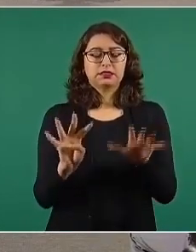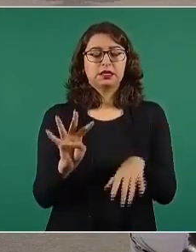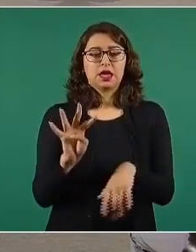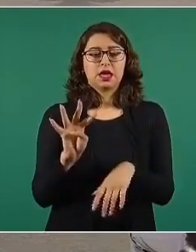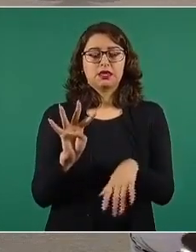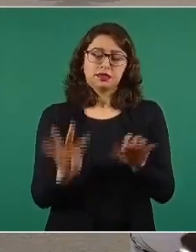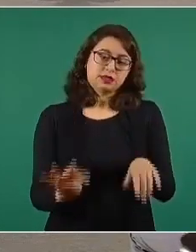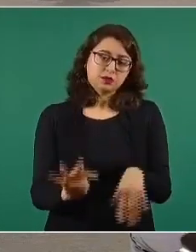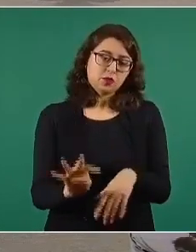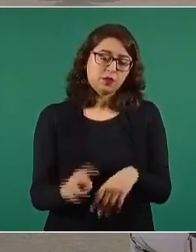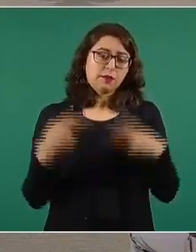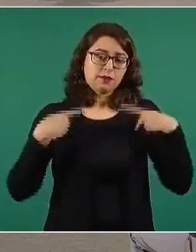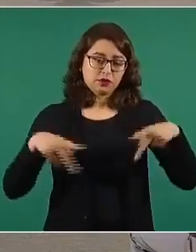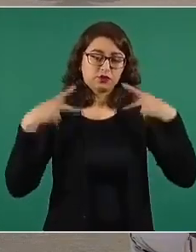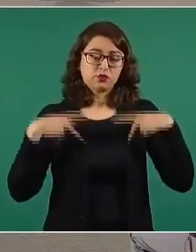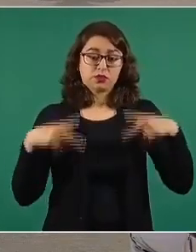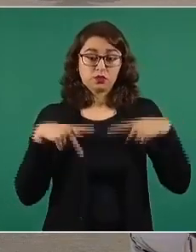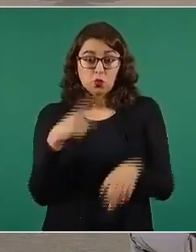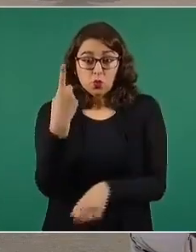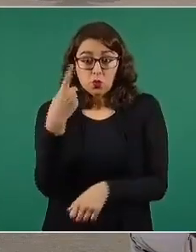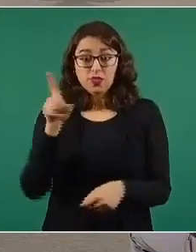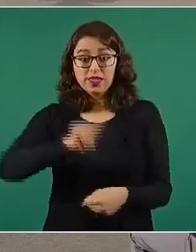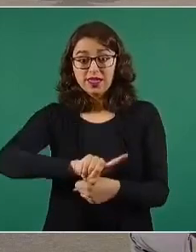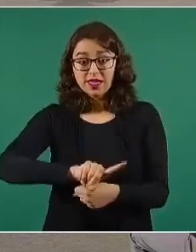un día